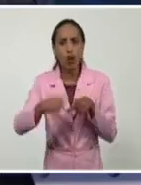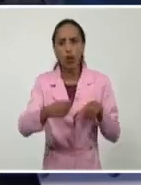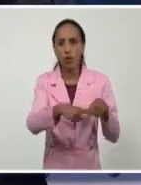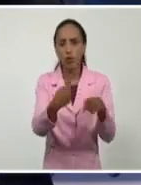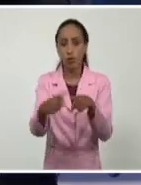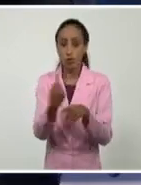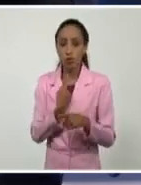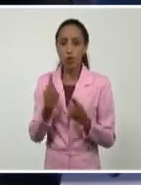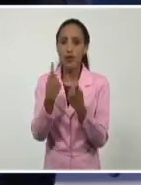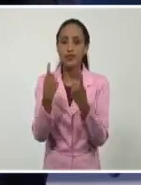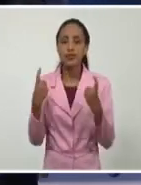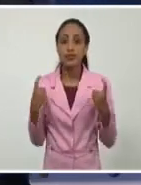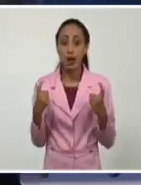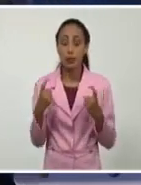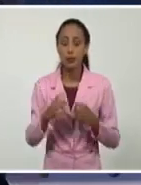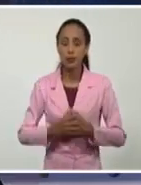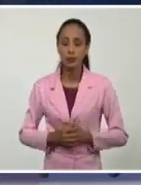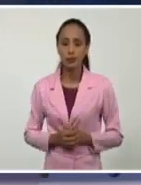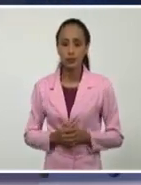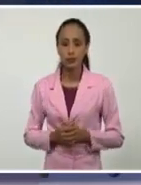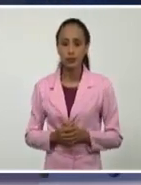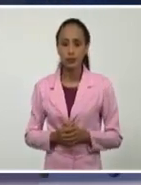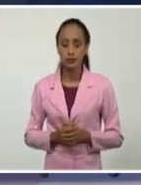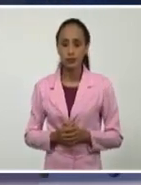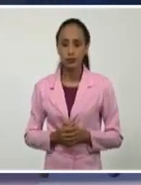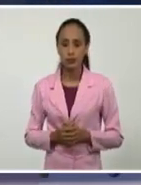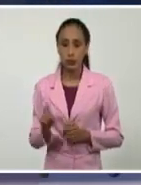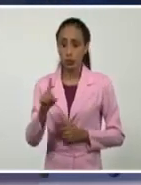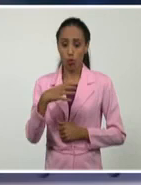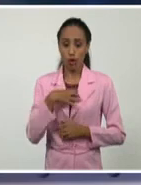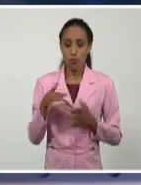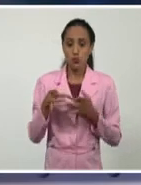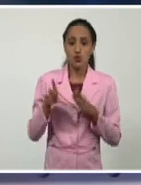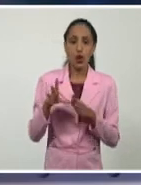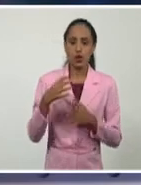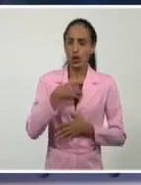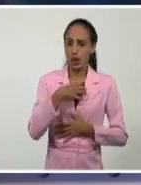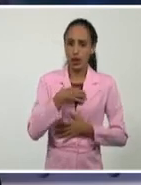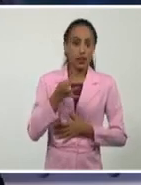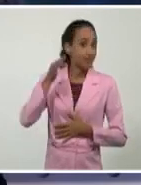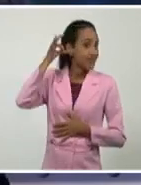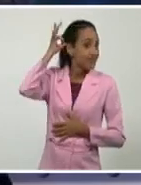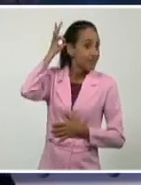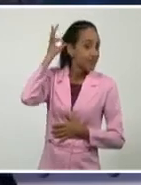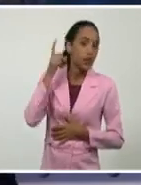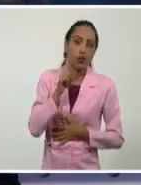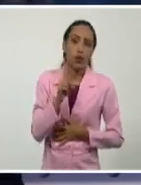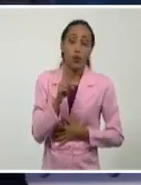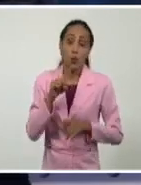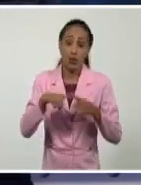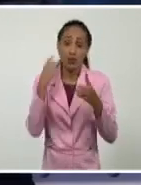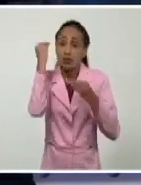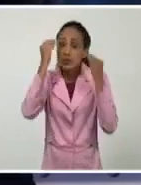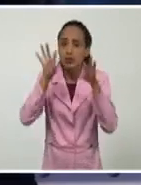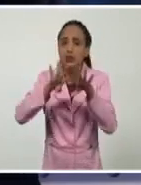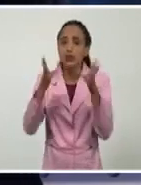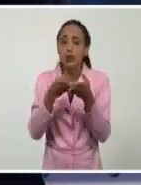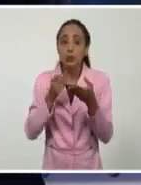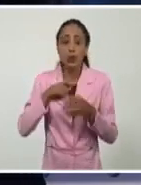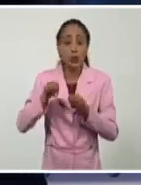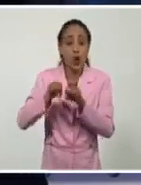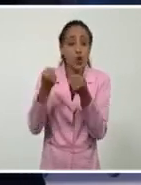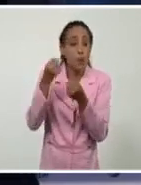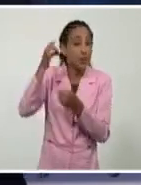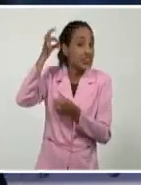necesitamos. Y no todos podemos tener la suerte de tenerlos. Por eso esto nos preocupa a todos porque si se rompe el implante o un